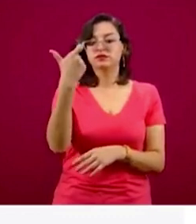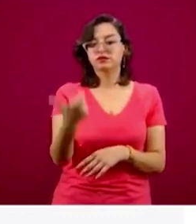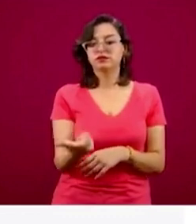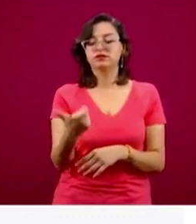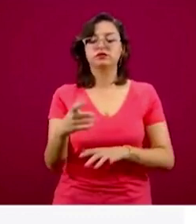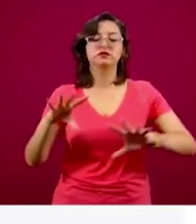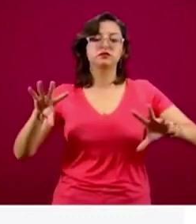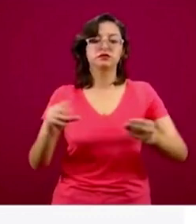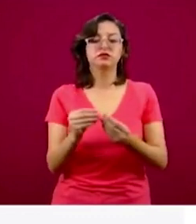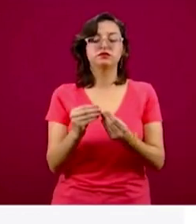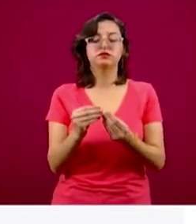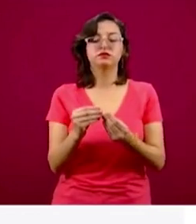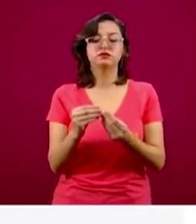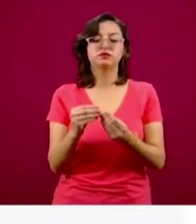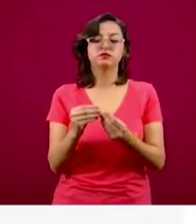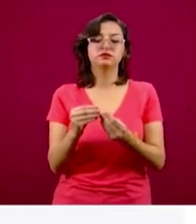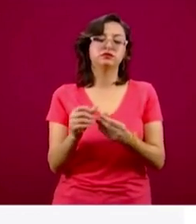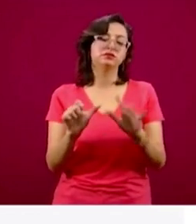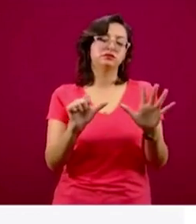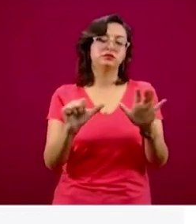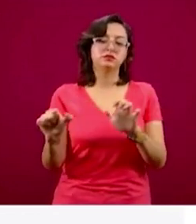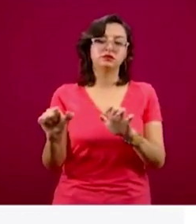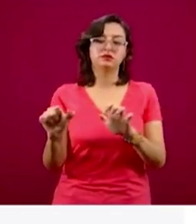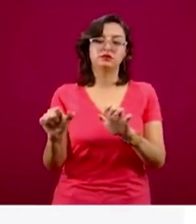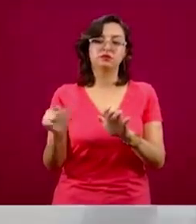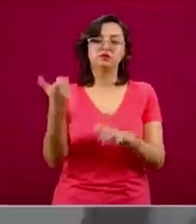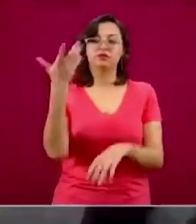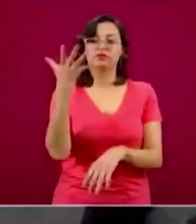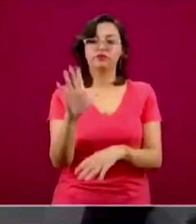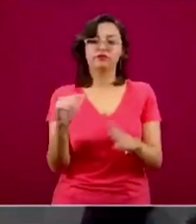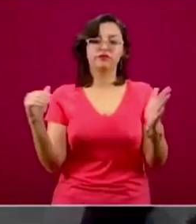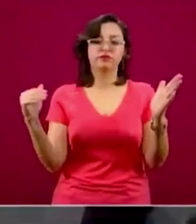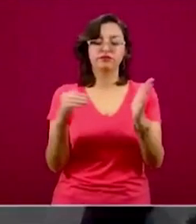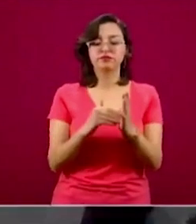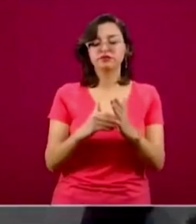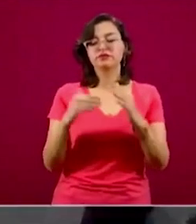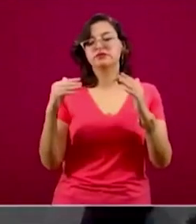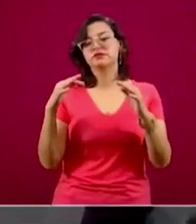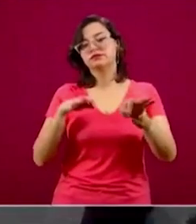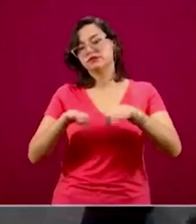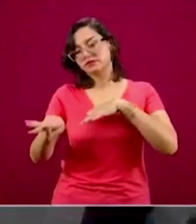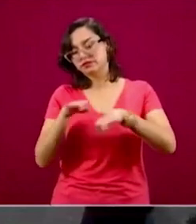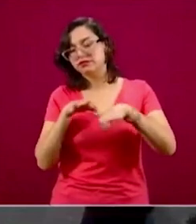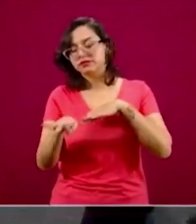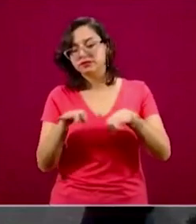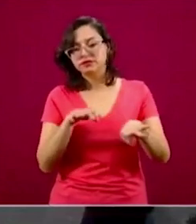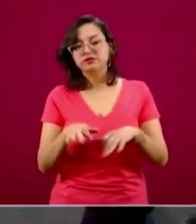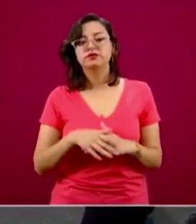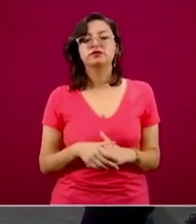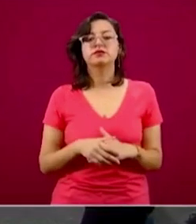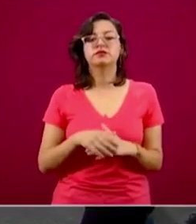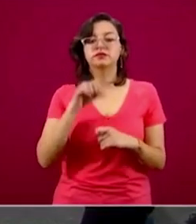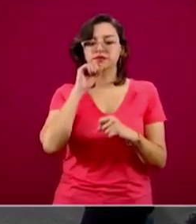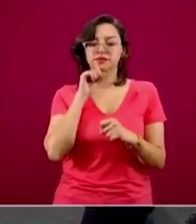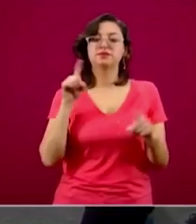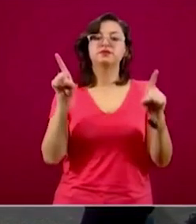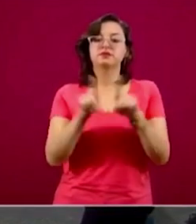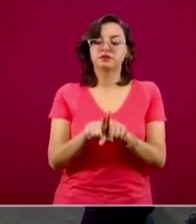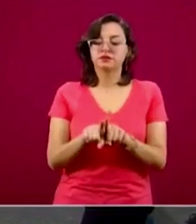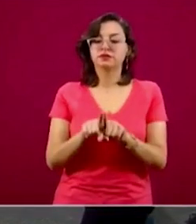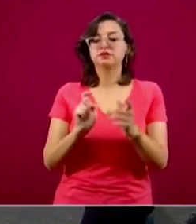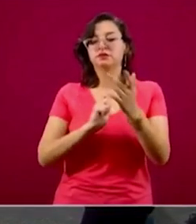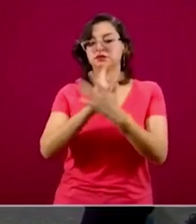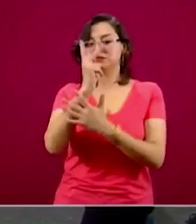unos 610 mil empleos directos e indirectos. De ahí también comentamos el programa de autoconstrucción,